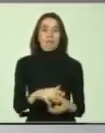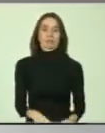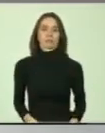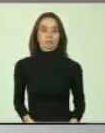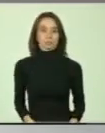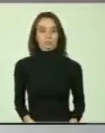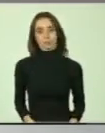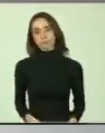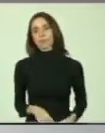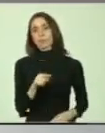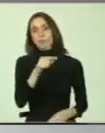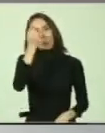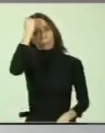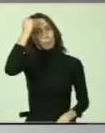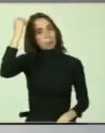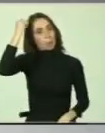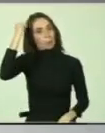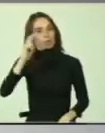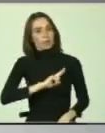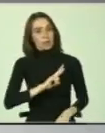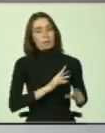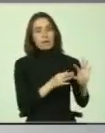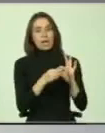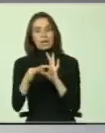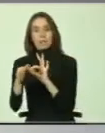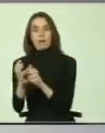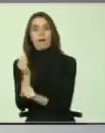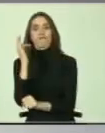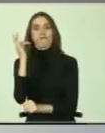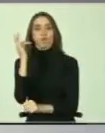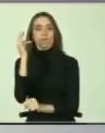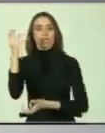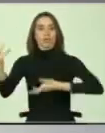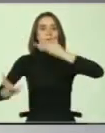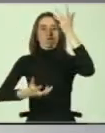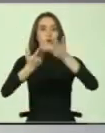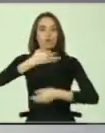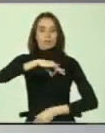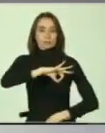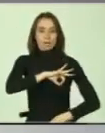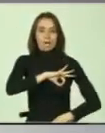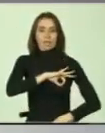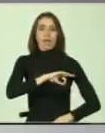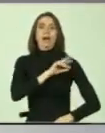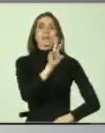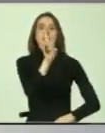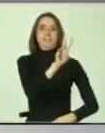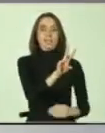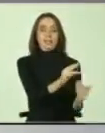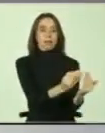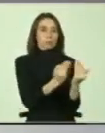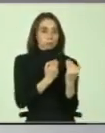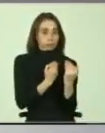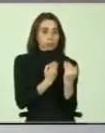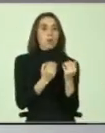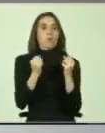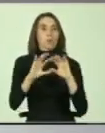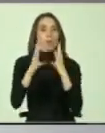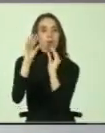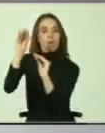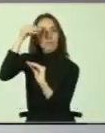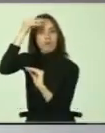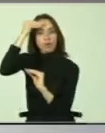La alianza existente entre el Cuerpo de Bomberos de Valparaíso y la Fundación Fuego de España y el patrocinio del Servicio Nacional de Discapacidad permitirá la formación y